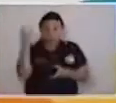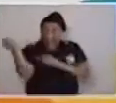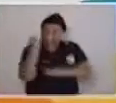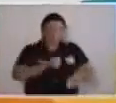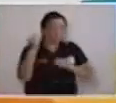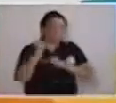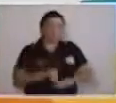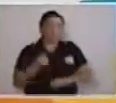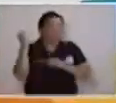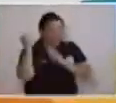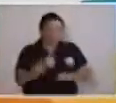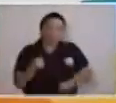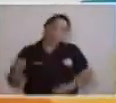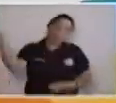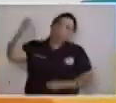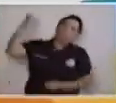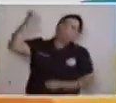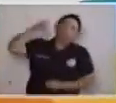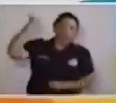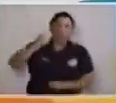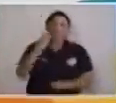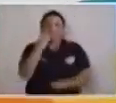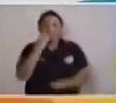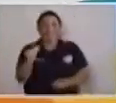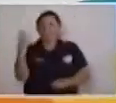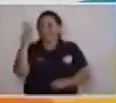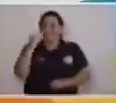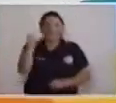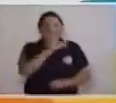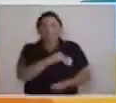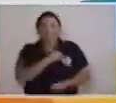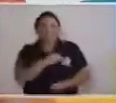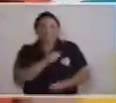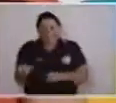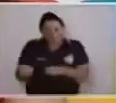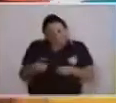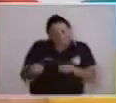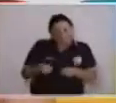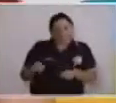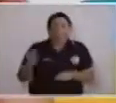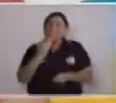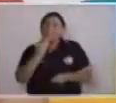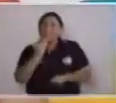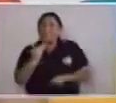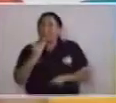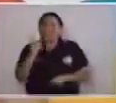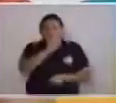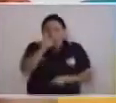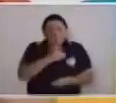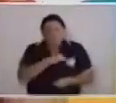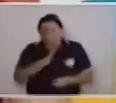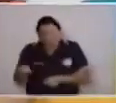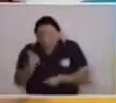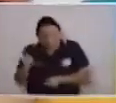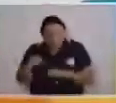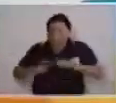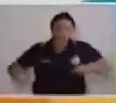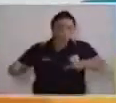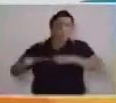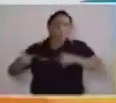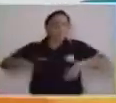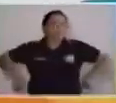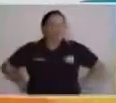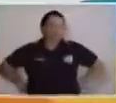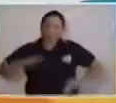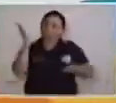no quiere quemar el palo. El palo no quiere pegarle al lobo. El lobo no quiere sacar a la Chiva. La Chiva no quiere salir